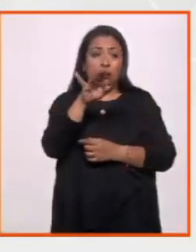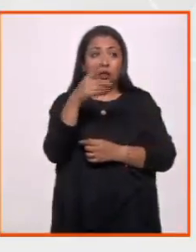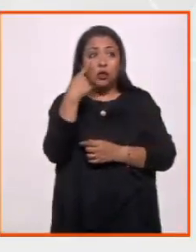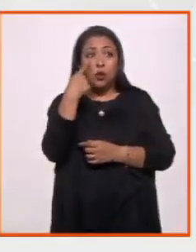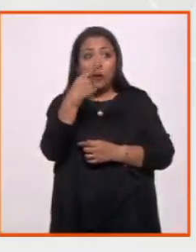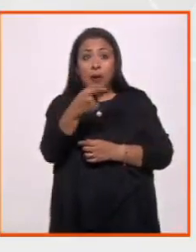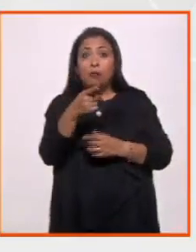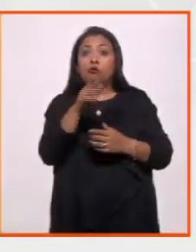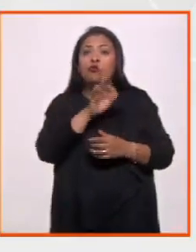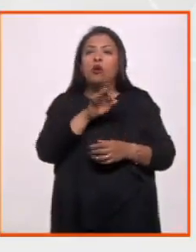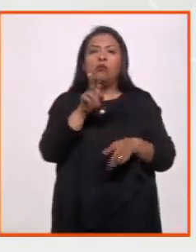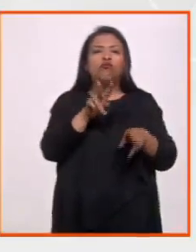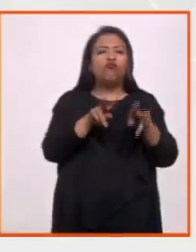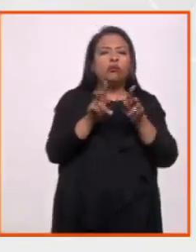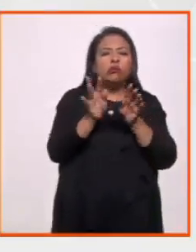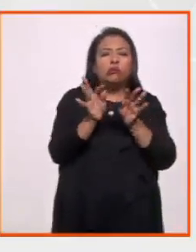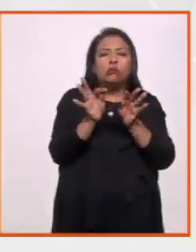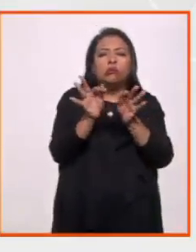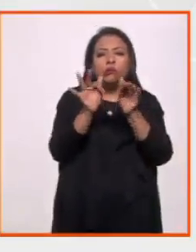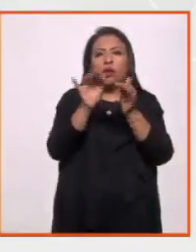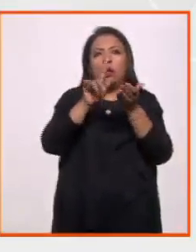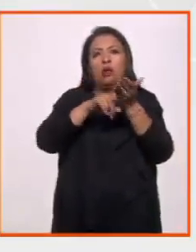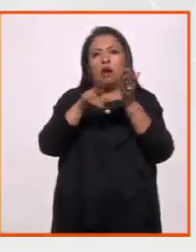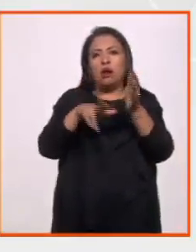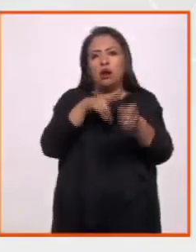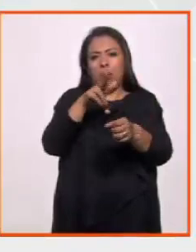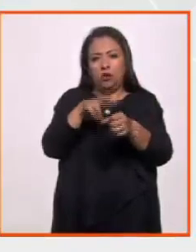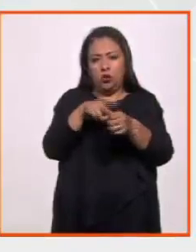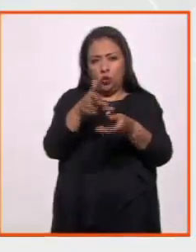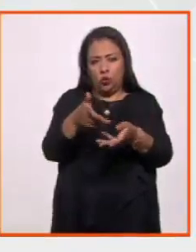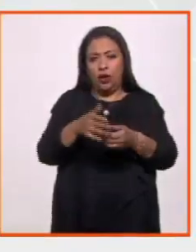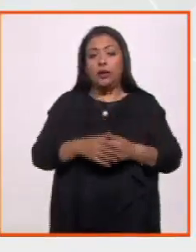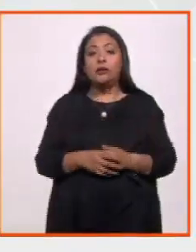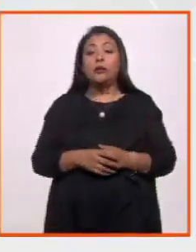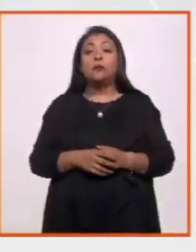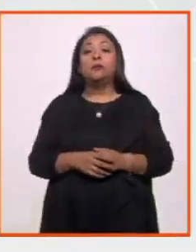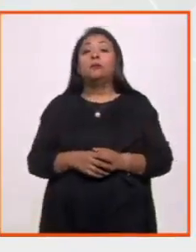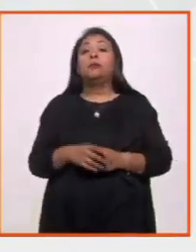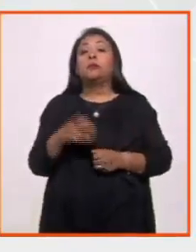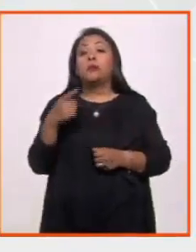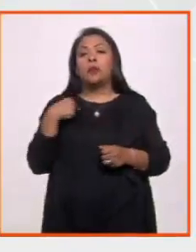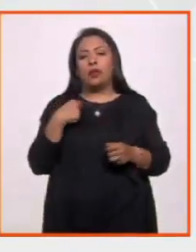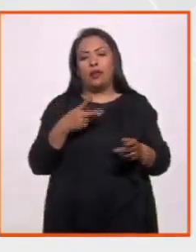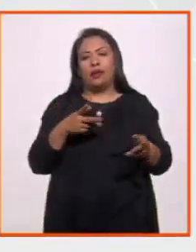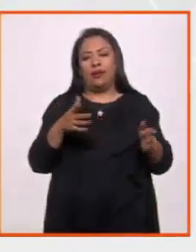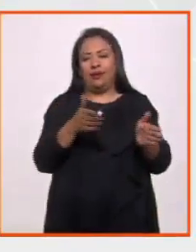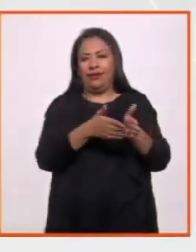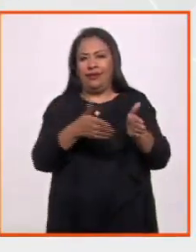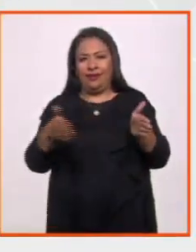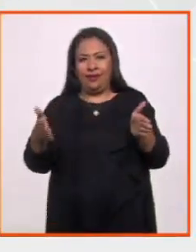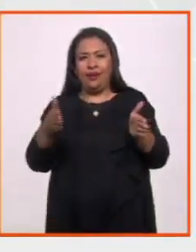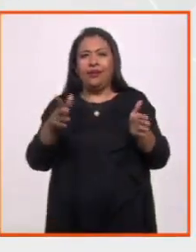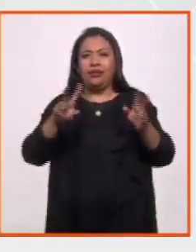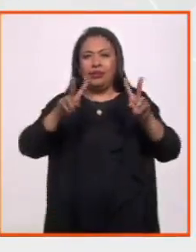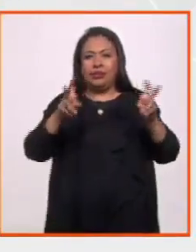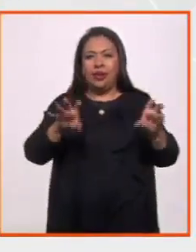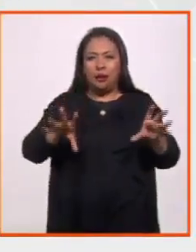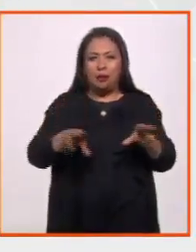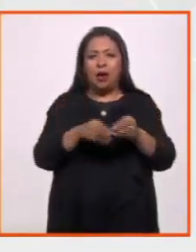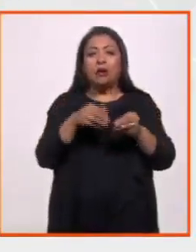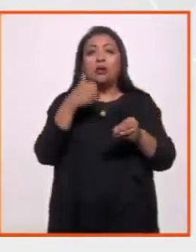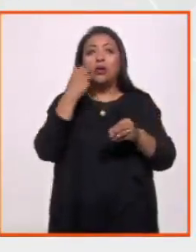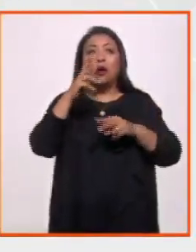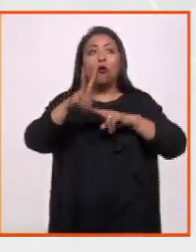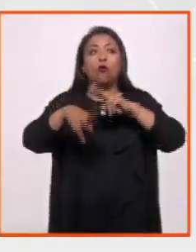ver su capacidad de observar los detalles en la naturaleza. En la serie Me Quiero Ir al Mar, hay